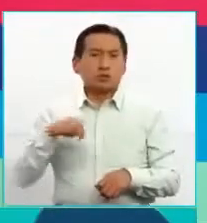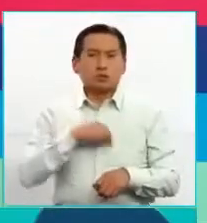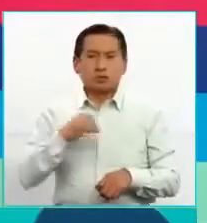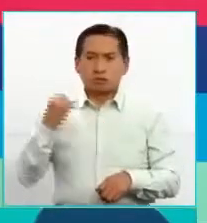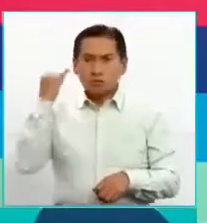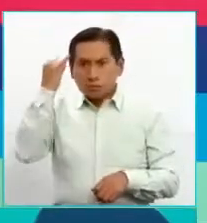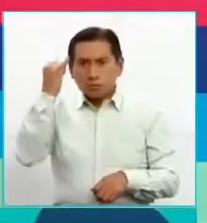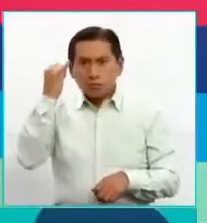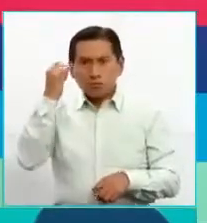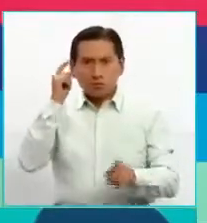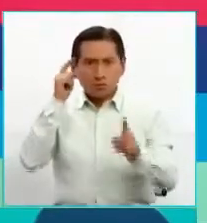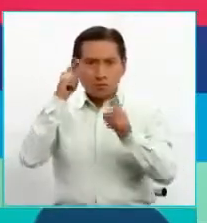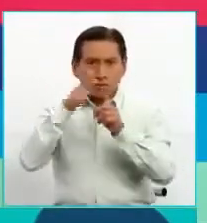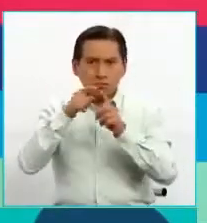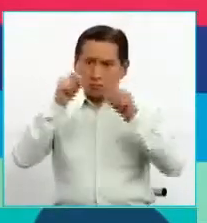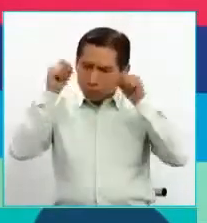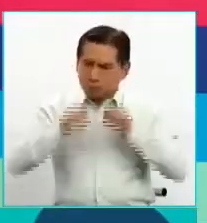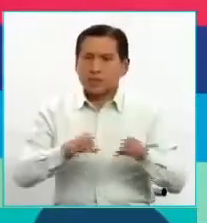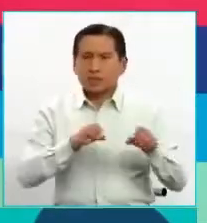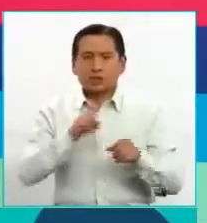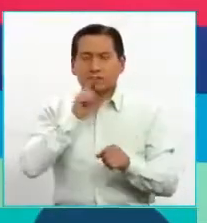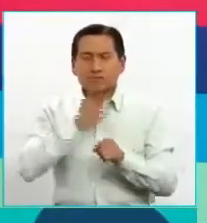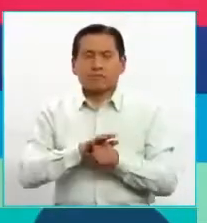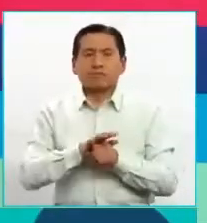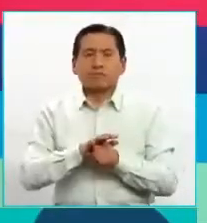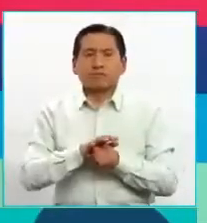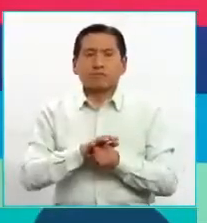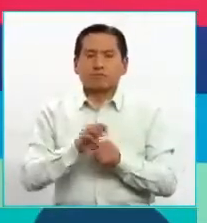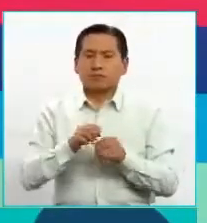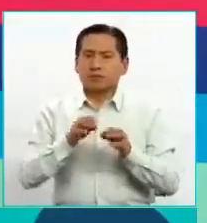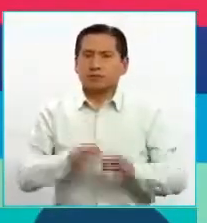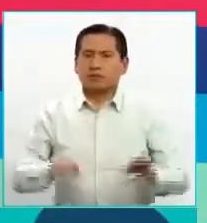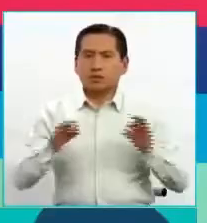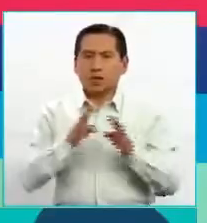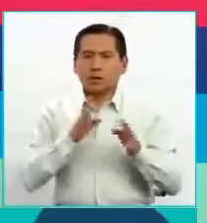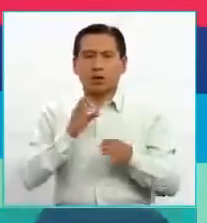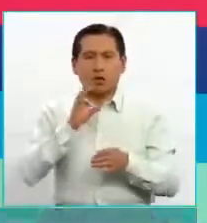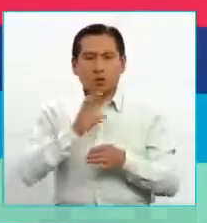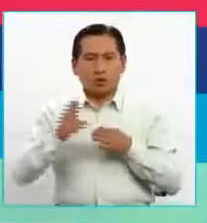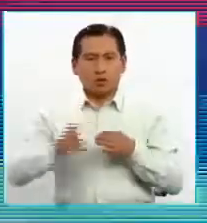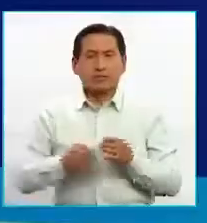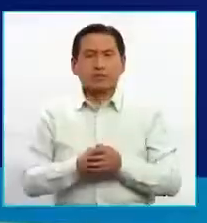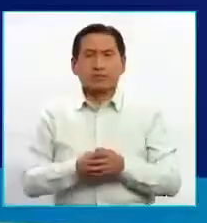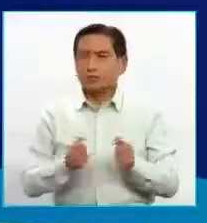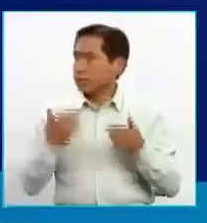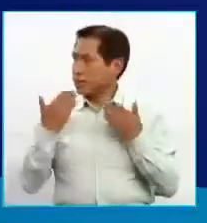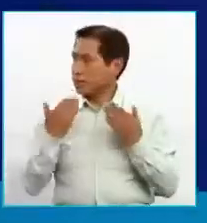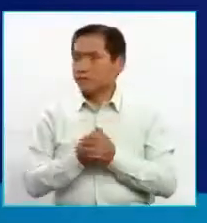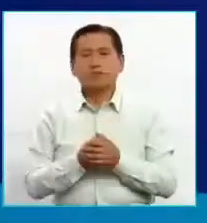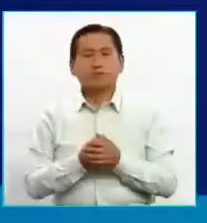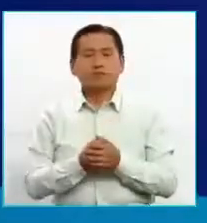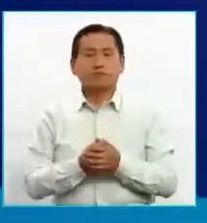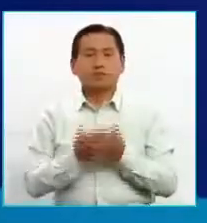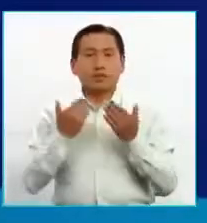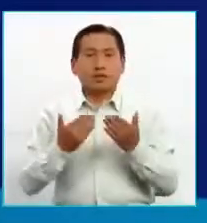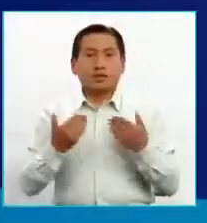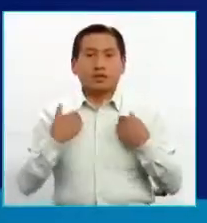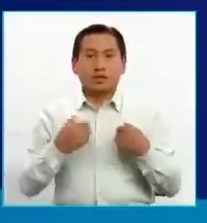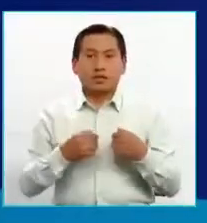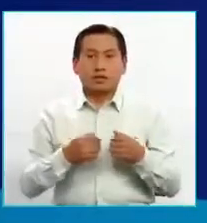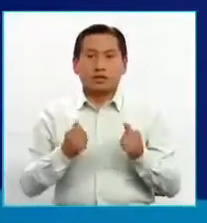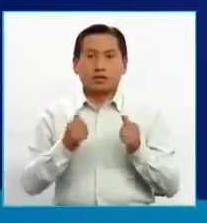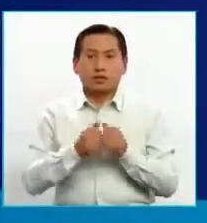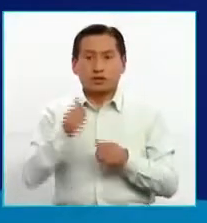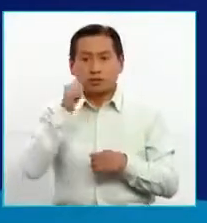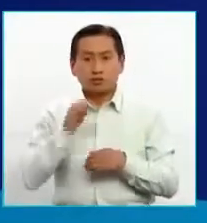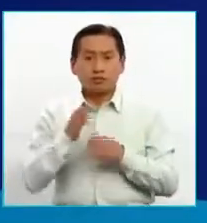proponemos, tenemos que hacerlo lo que se compromete. Se habla y se cumple. Muchas gracias. Muchas gracias, ministro, le agradezco. Tenemos nuestra entrevista con